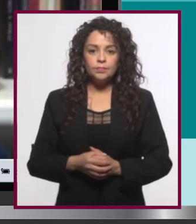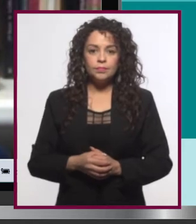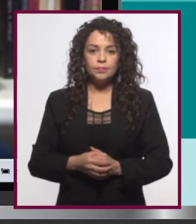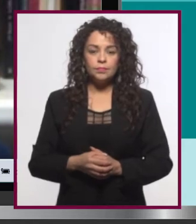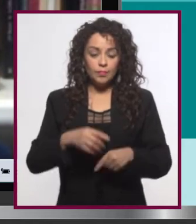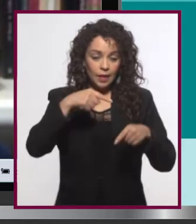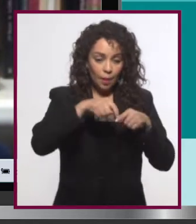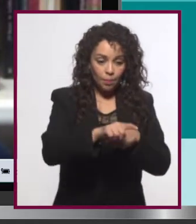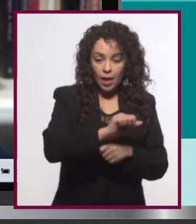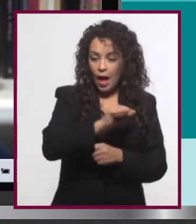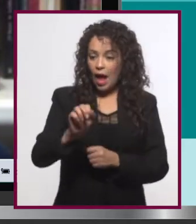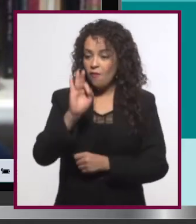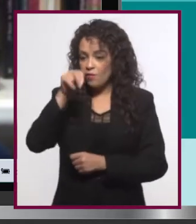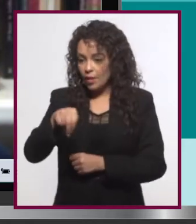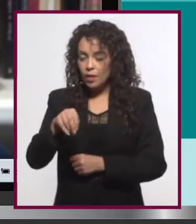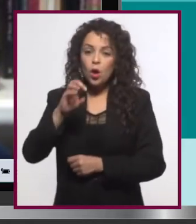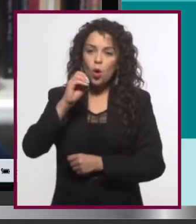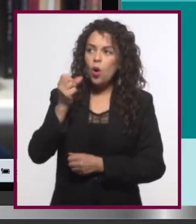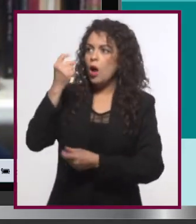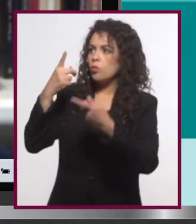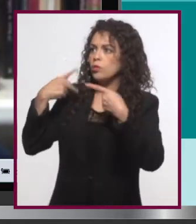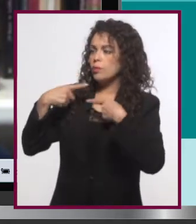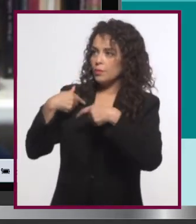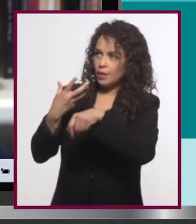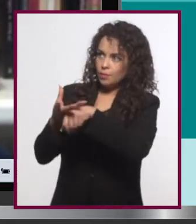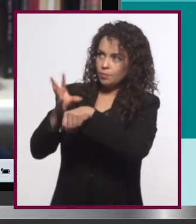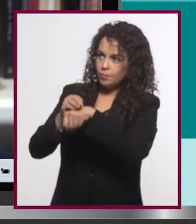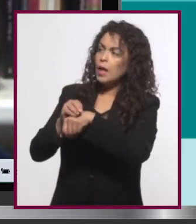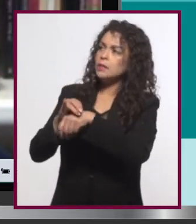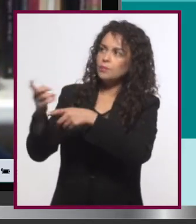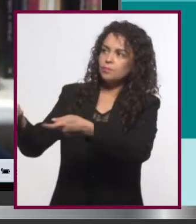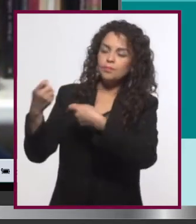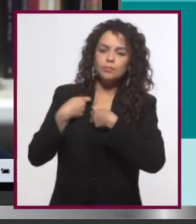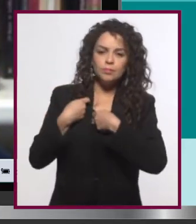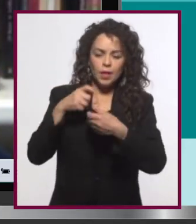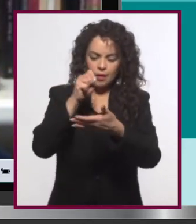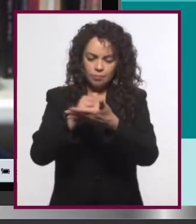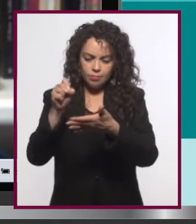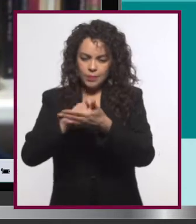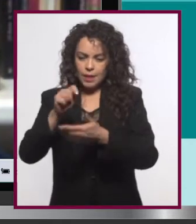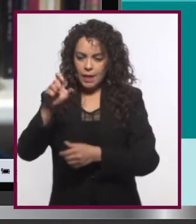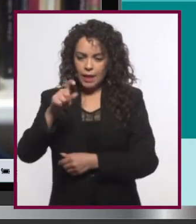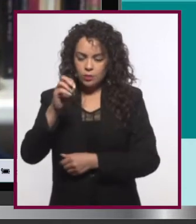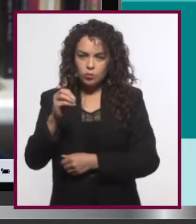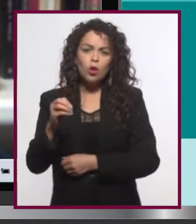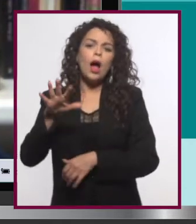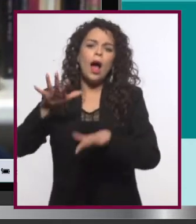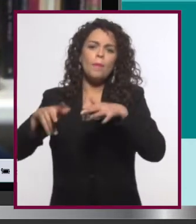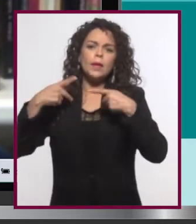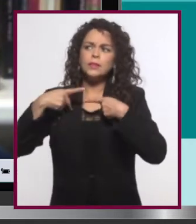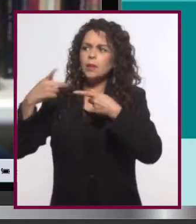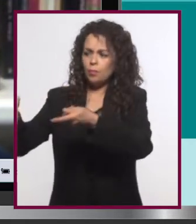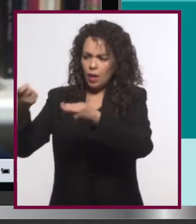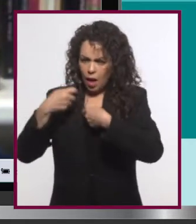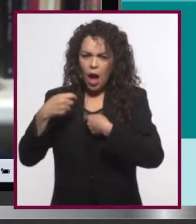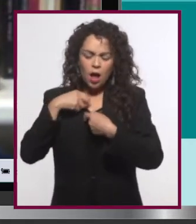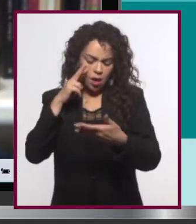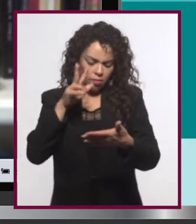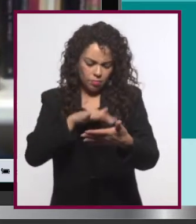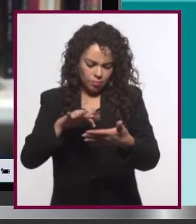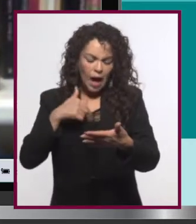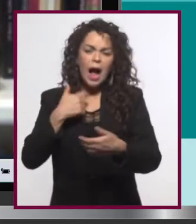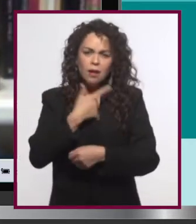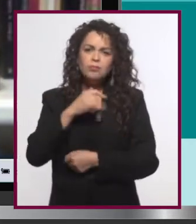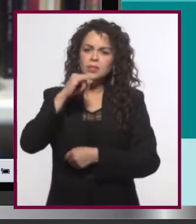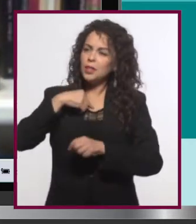O también algunas personas les pido permiso y me pasan textos. De vez en cuando alguna persona me ofrece algún texto, lo leo, me